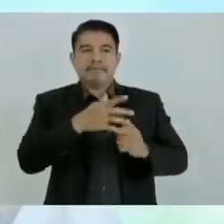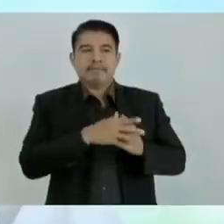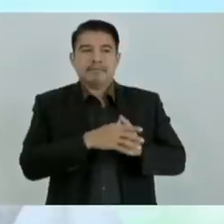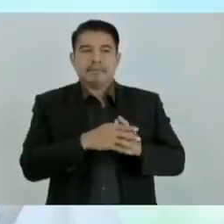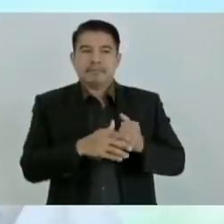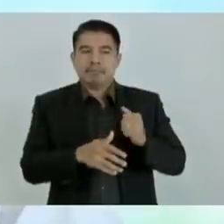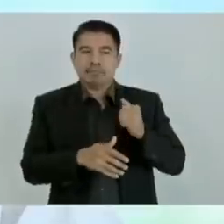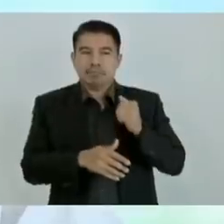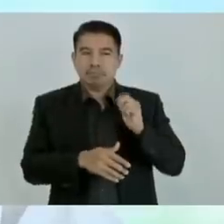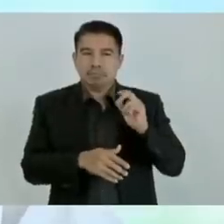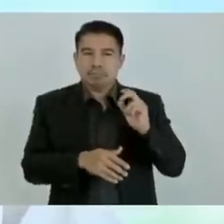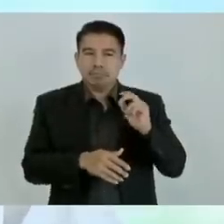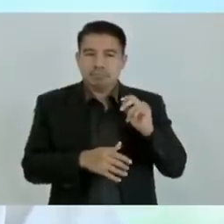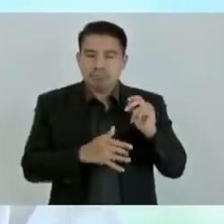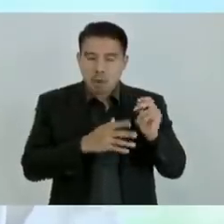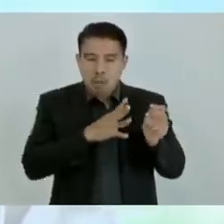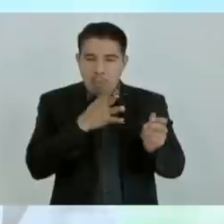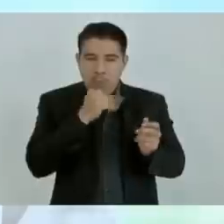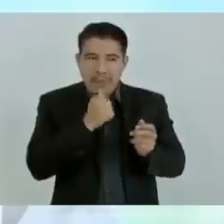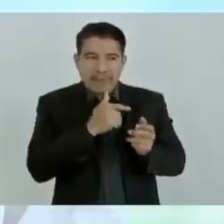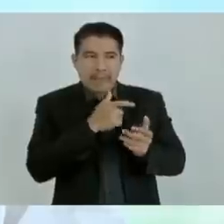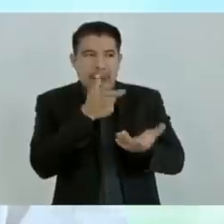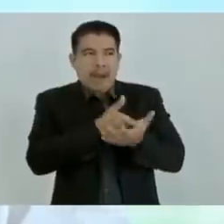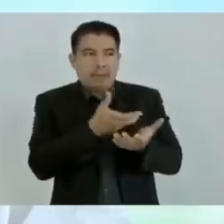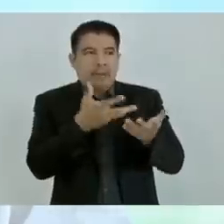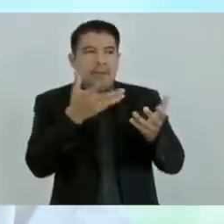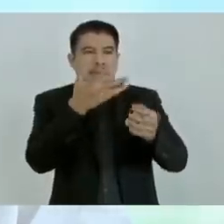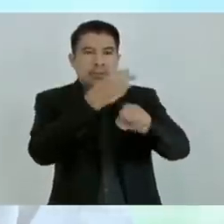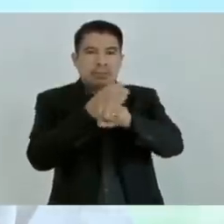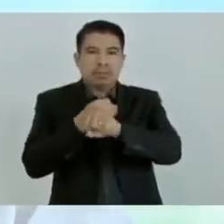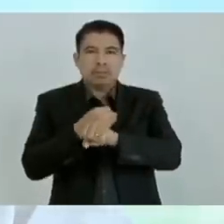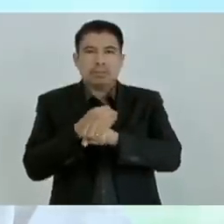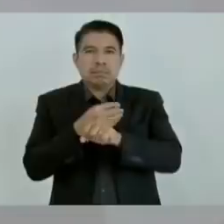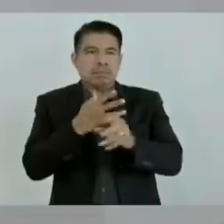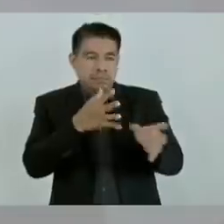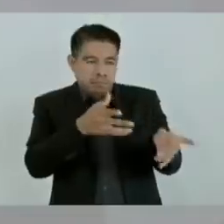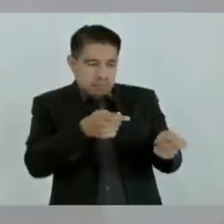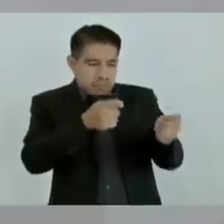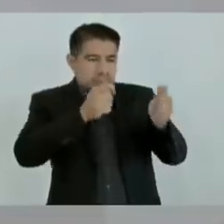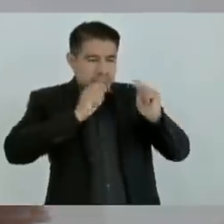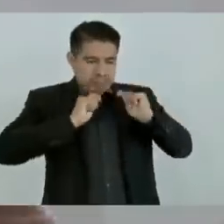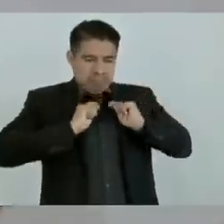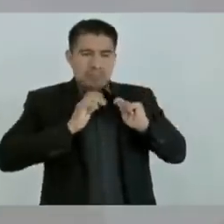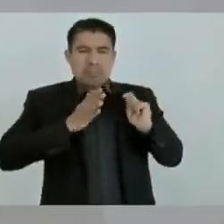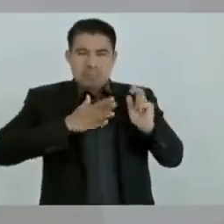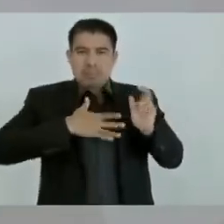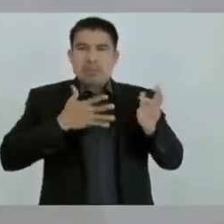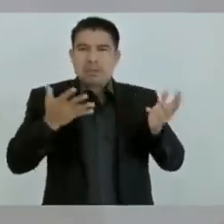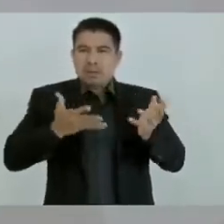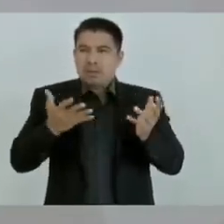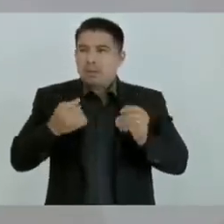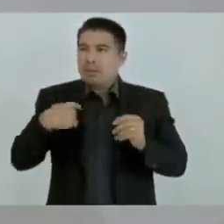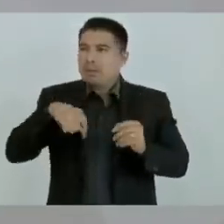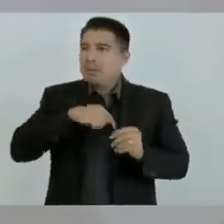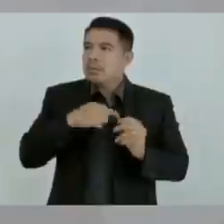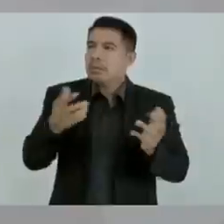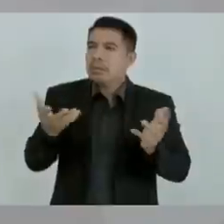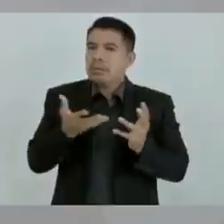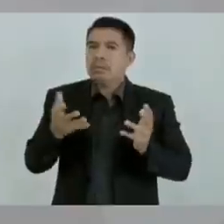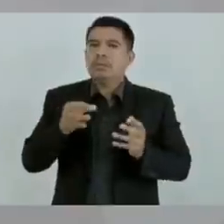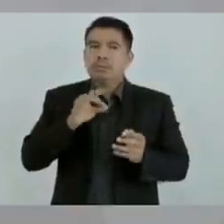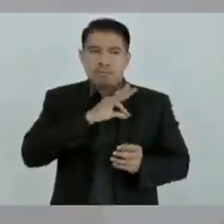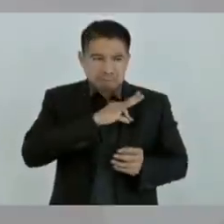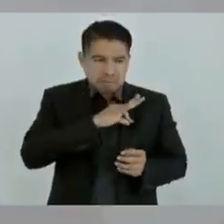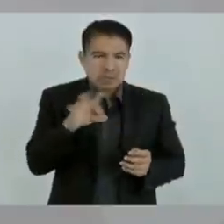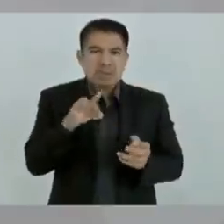están en condiciones de hacerlo, que nos entreguen la concesión. Aquí hay un ejemplo de